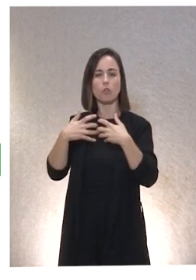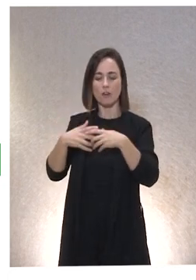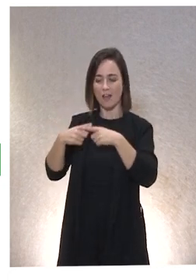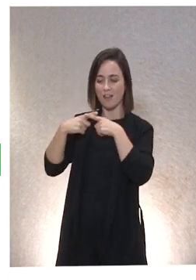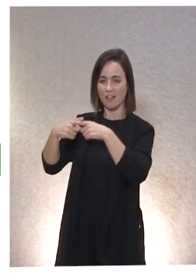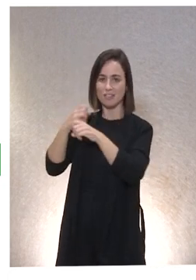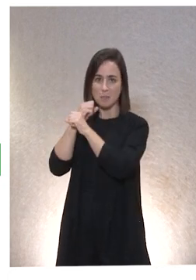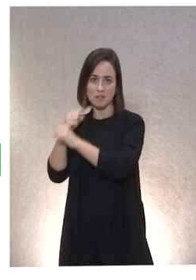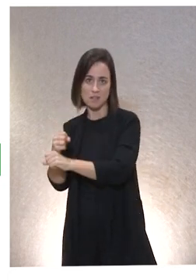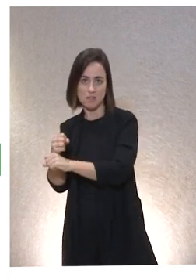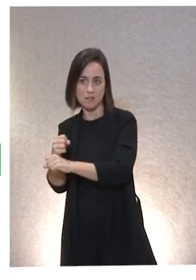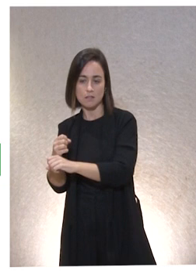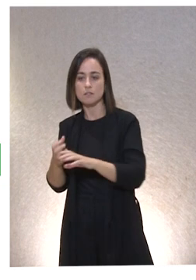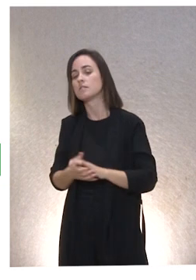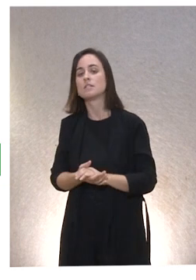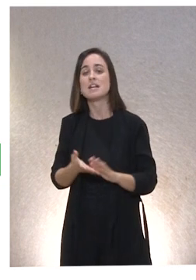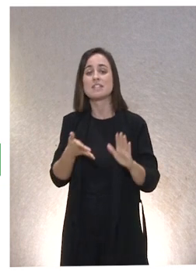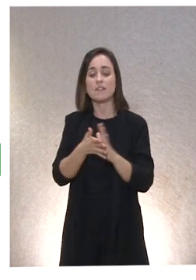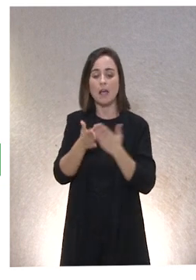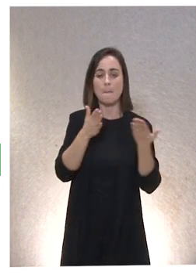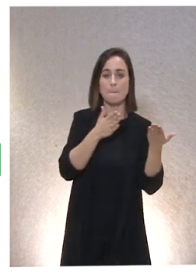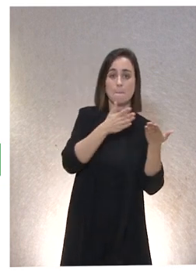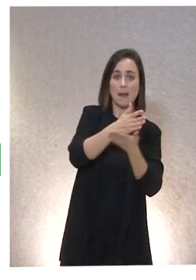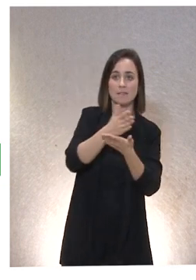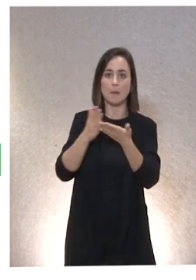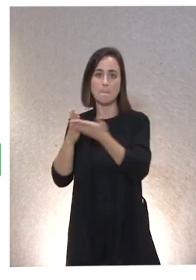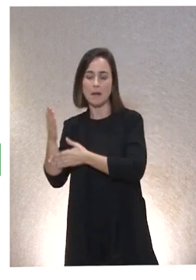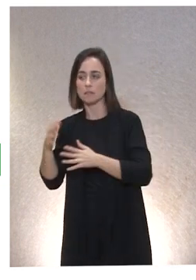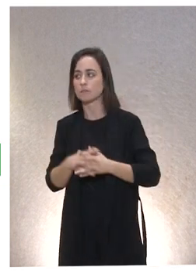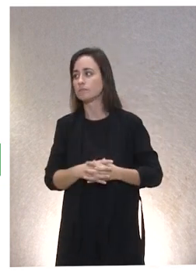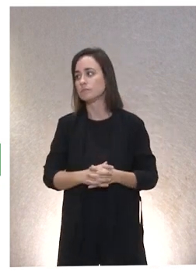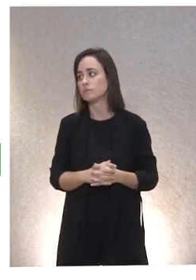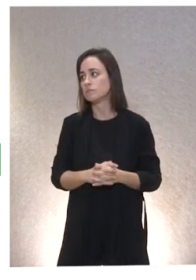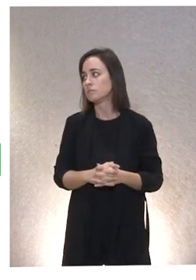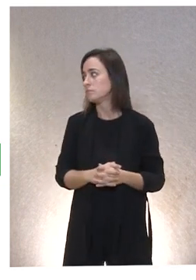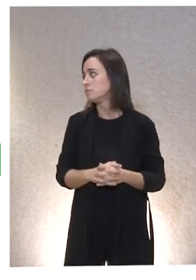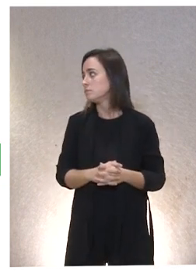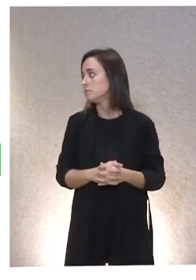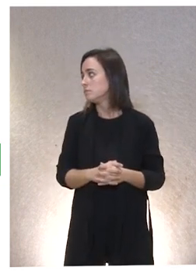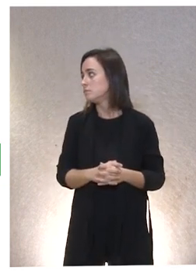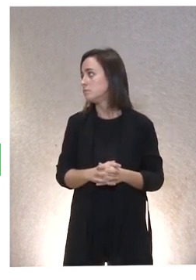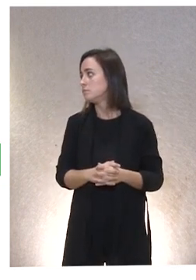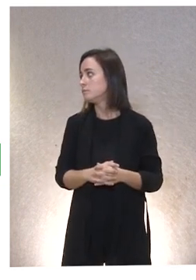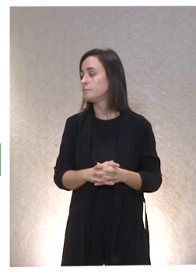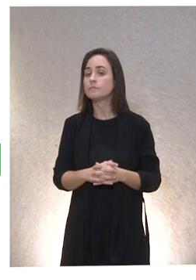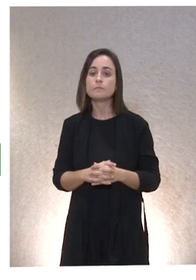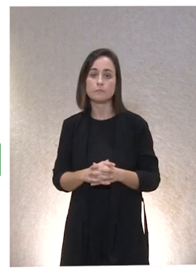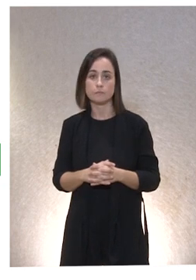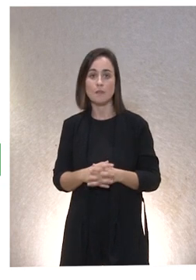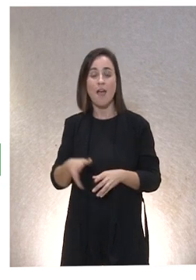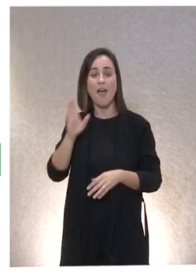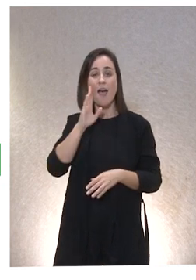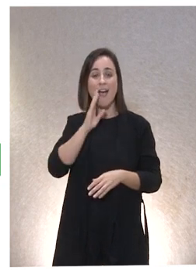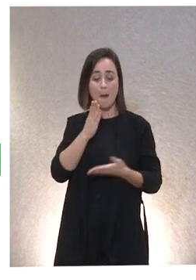se asienta en la igual dignidad de las partes. Eso es muy importante. Y quiebra la asimetría como dominio.